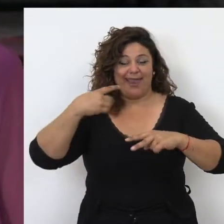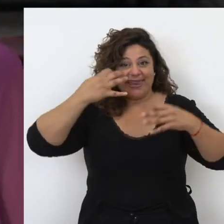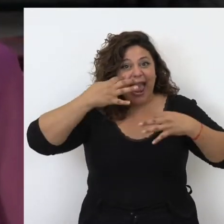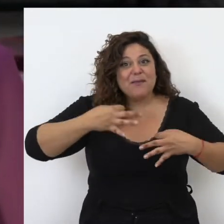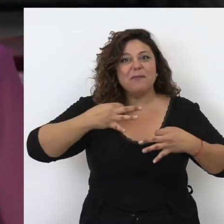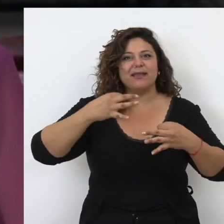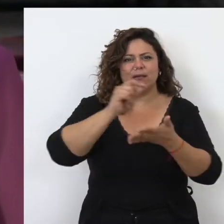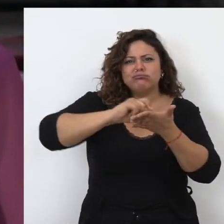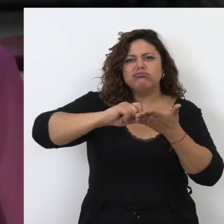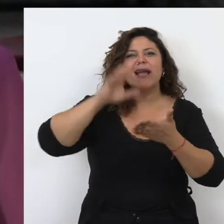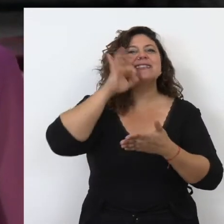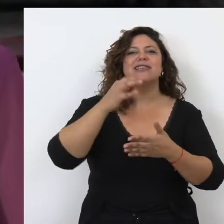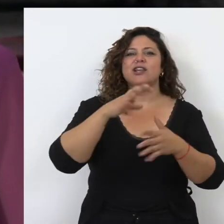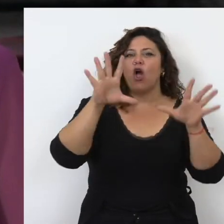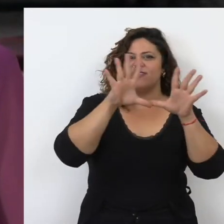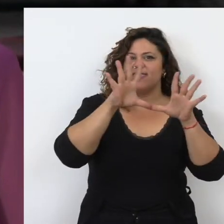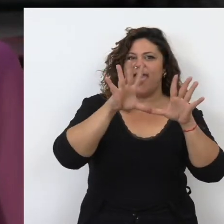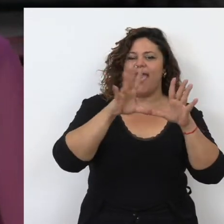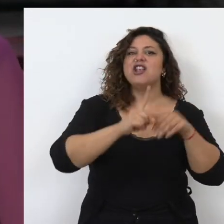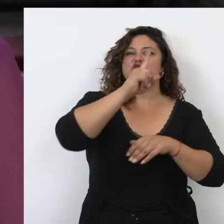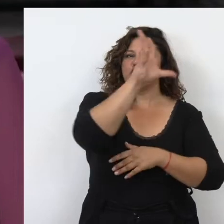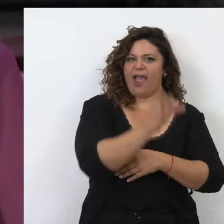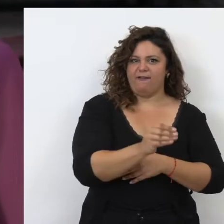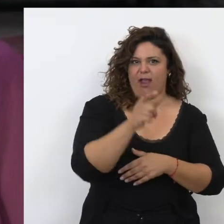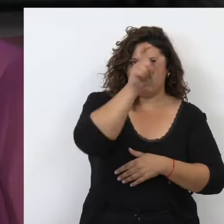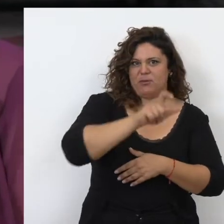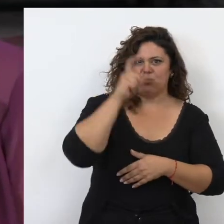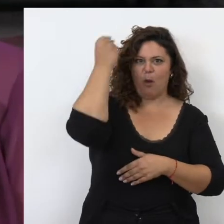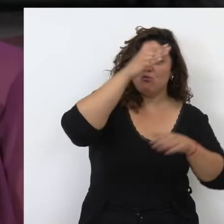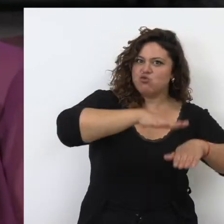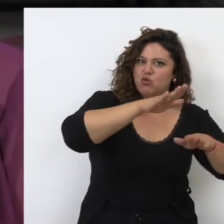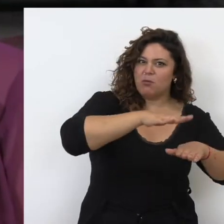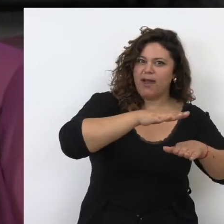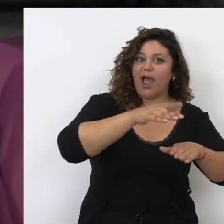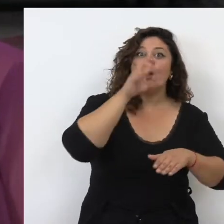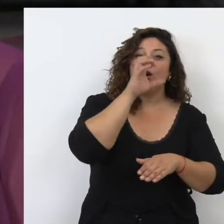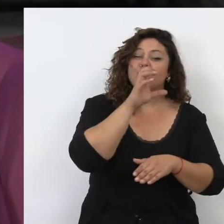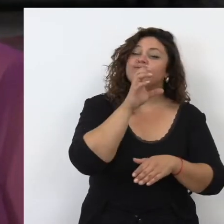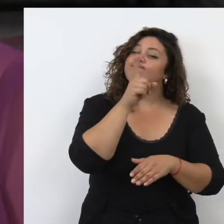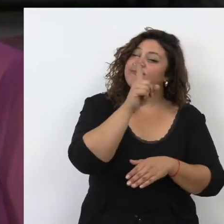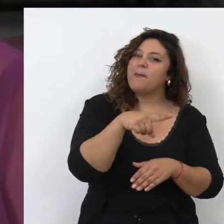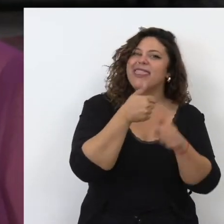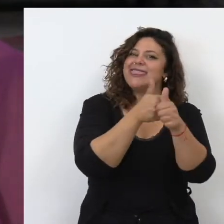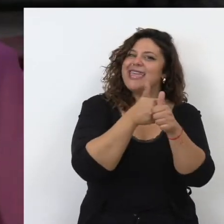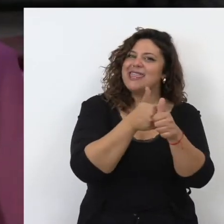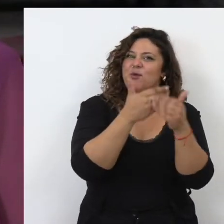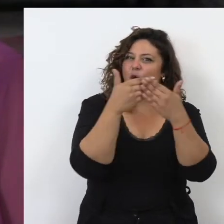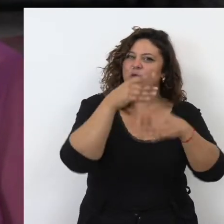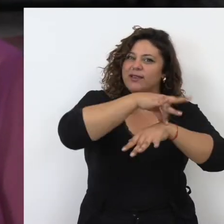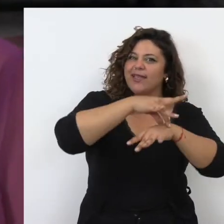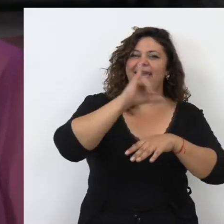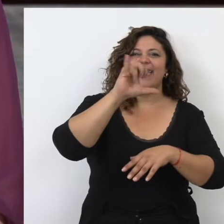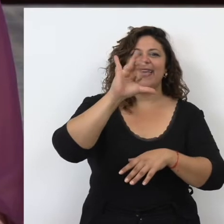escribió en el siglo X en el norte de África por un autor musulmán que, curiosamente, había sido discípulo, como estudiante de